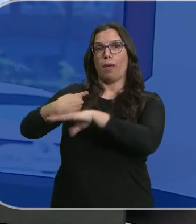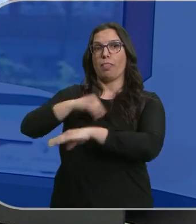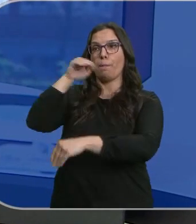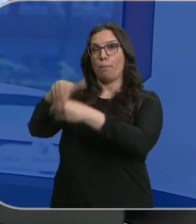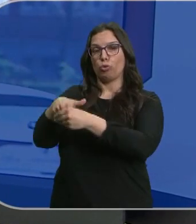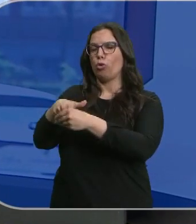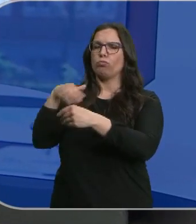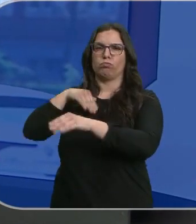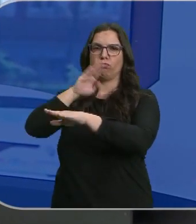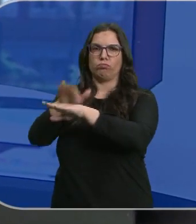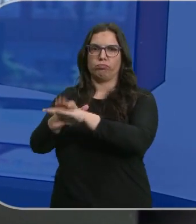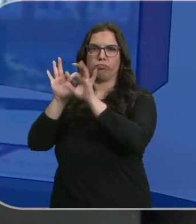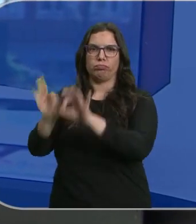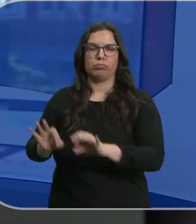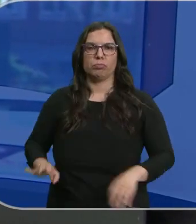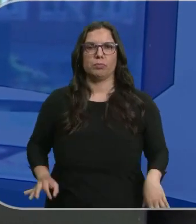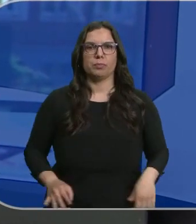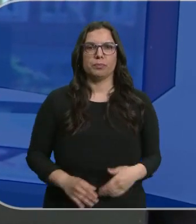voto de los morados. Daniel de la Fuente.